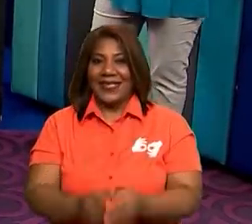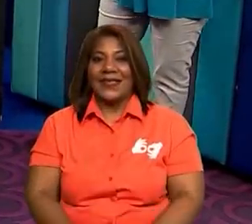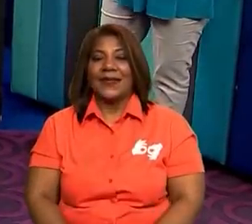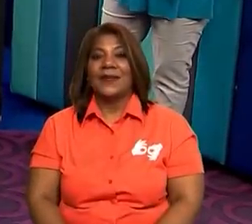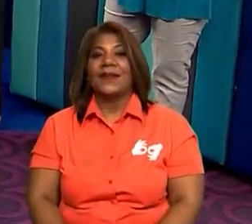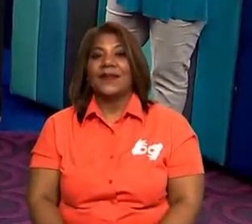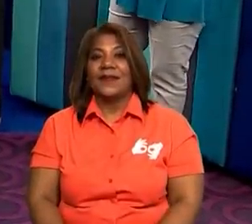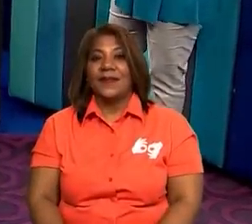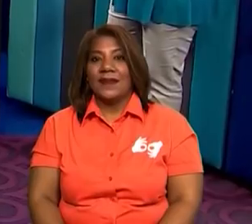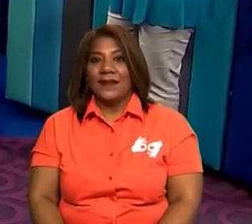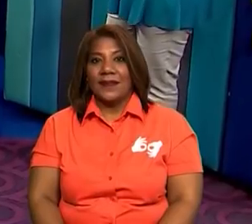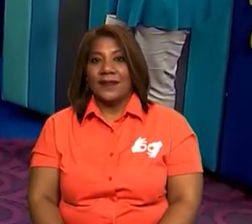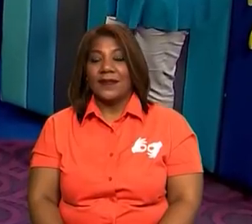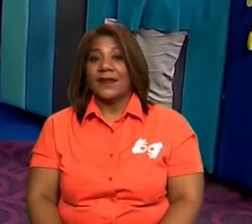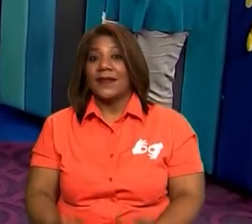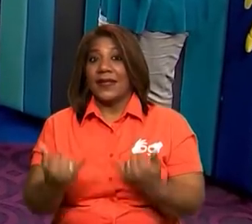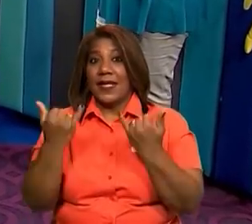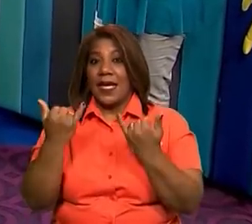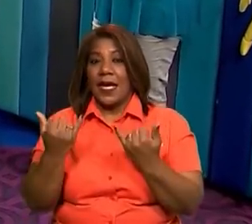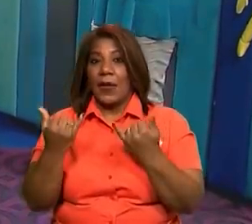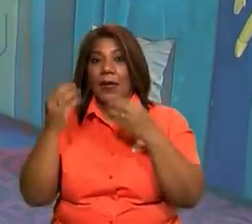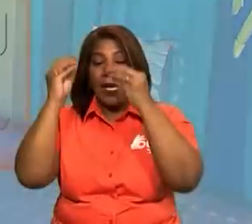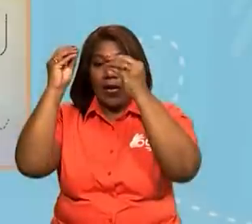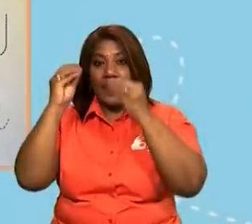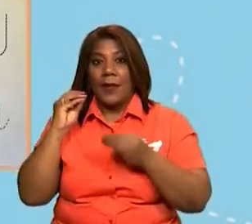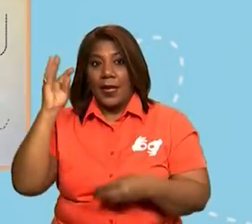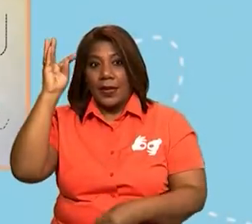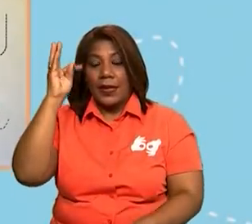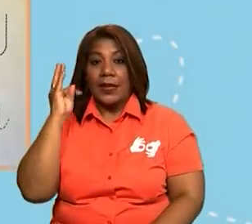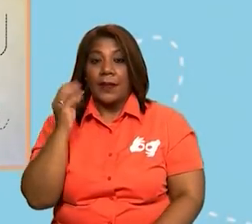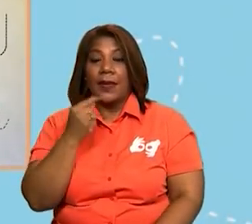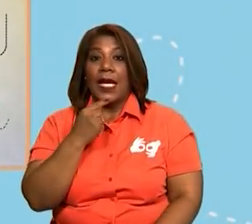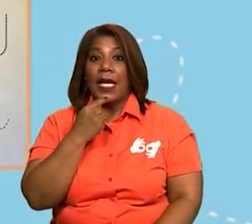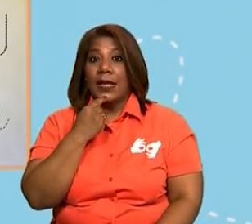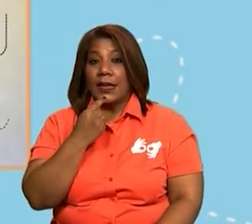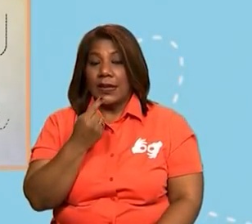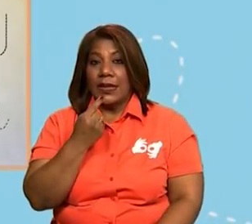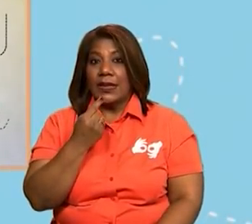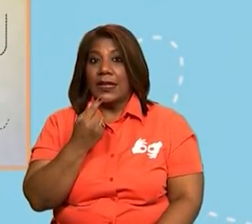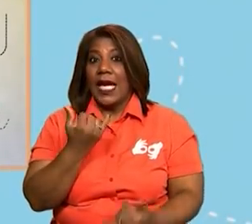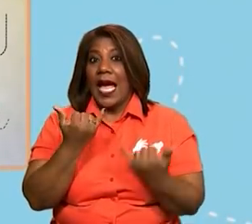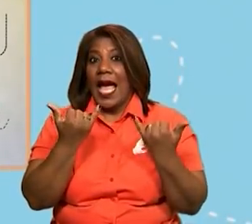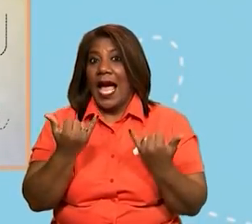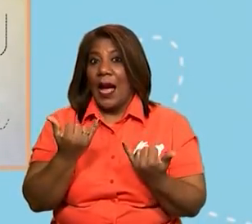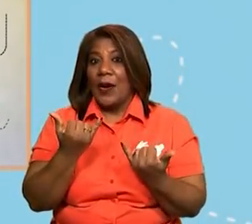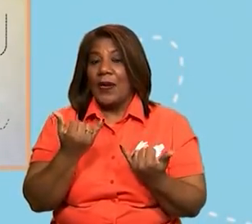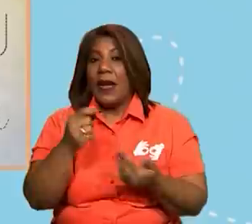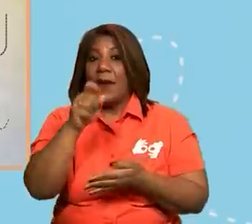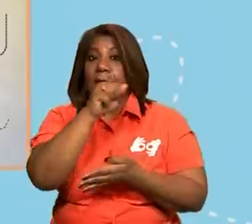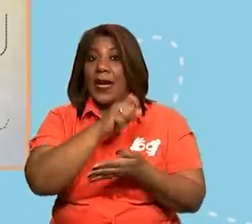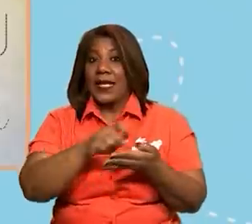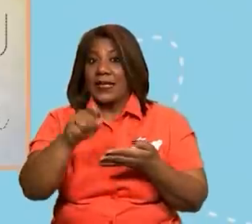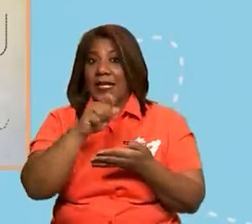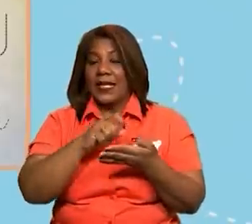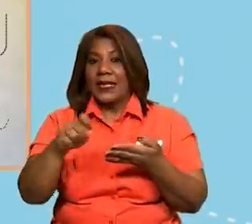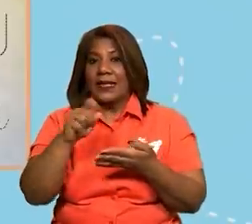Tamara. Muy bien. Entonces, ahora vamos a dedicarle tiempo para escribir.